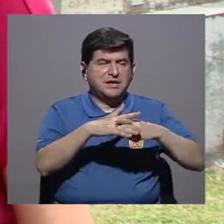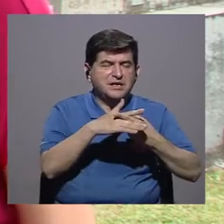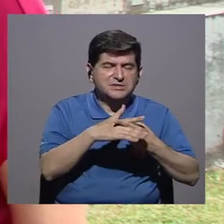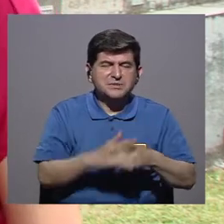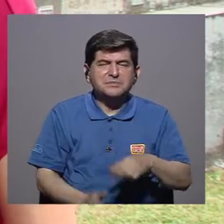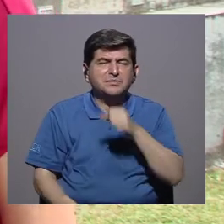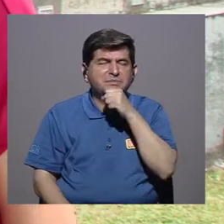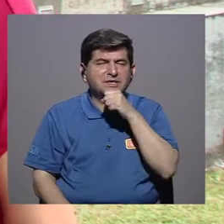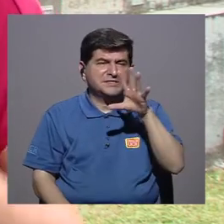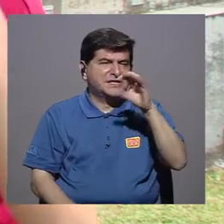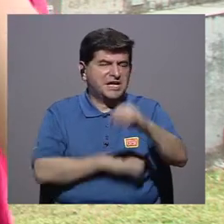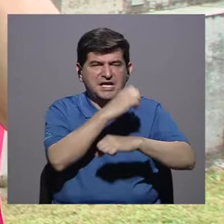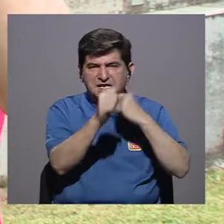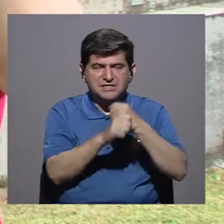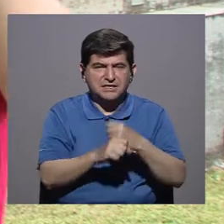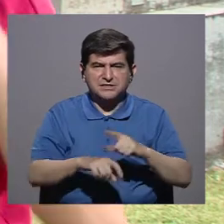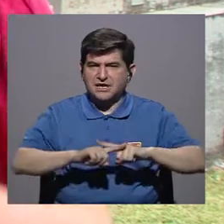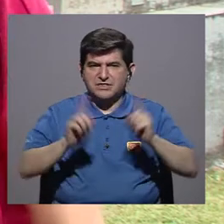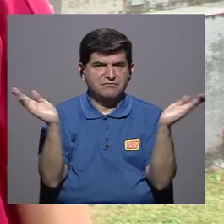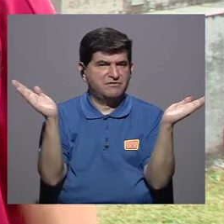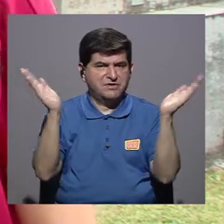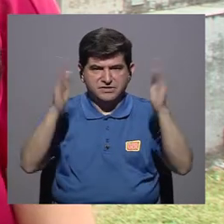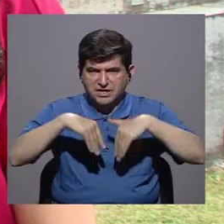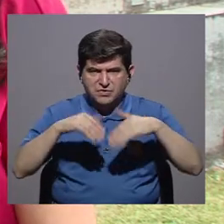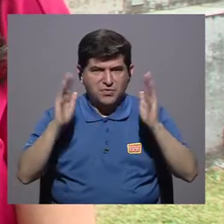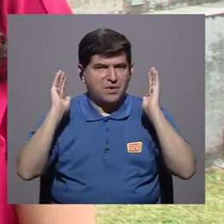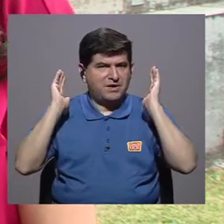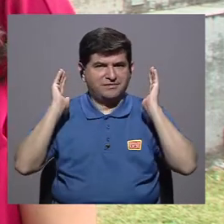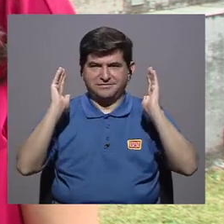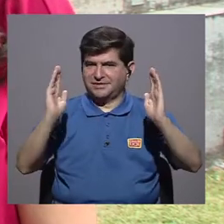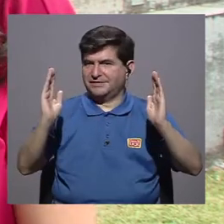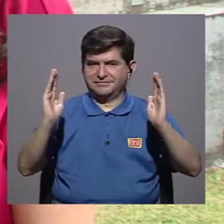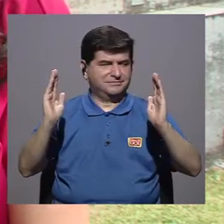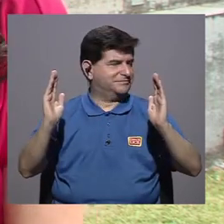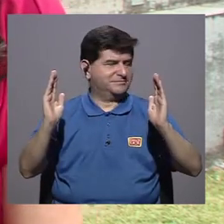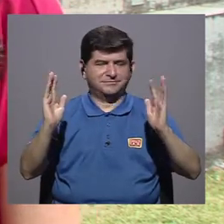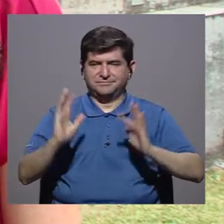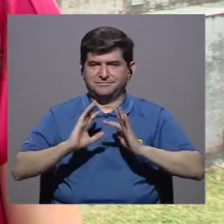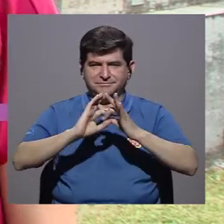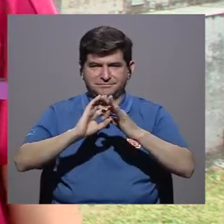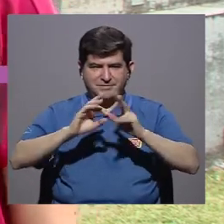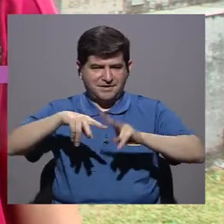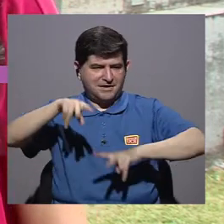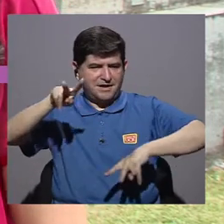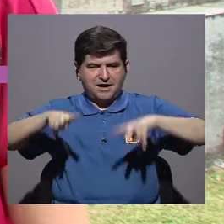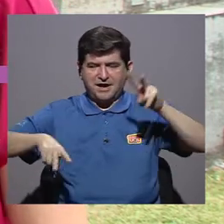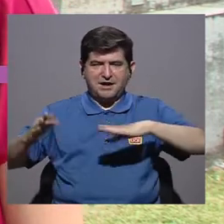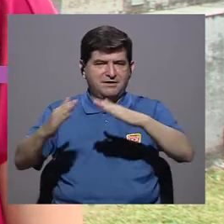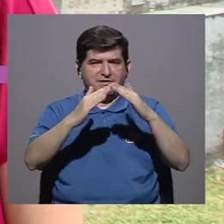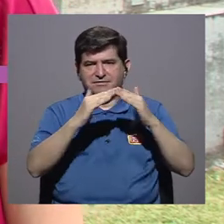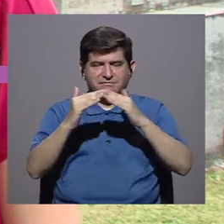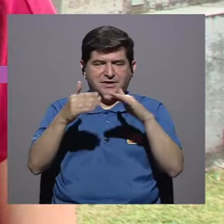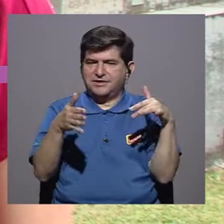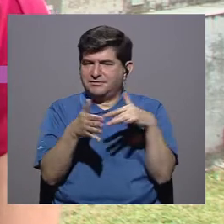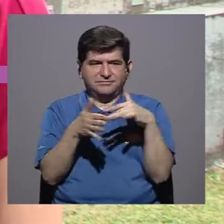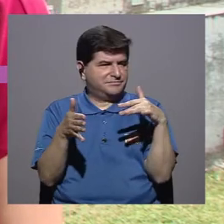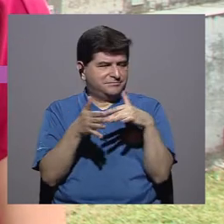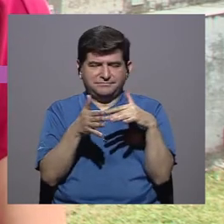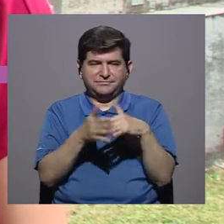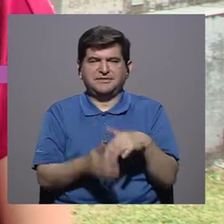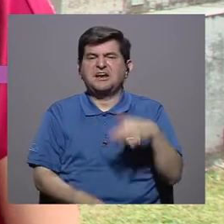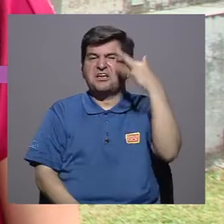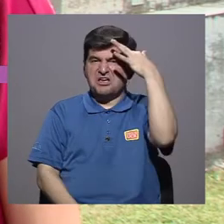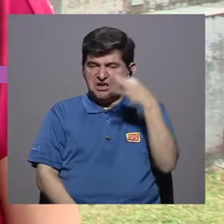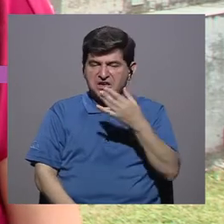que se empieza a envejecer a los 50 años, no hay diferencias grandes con respecto a las variables demográficas que